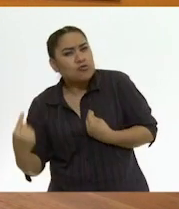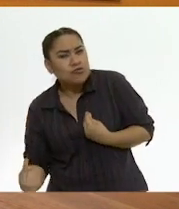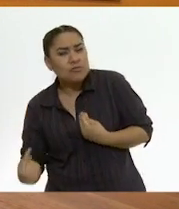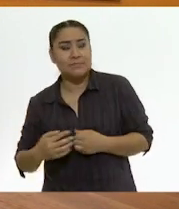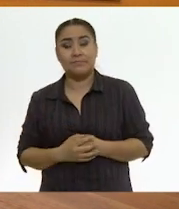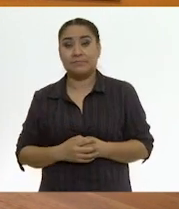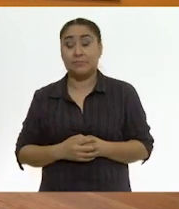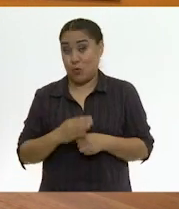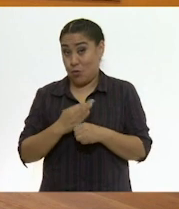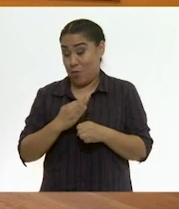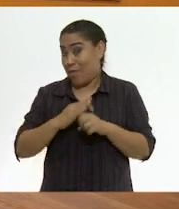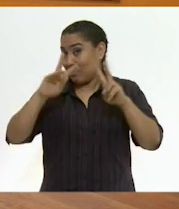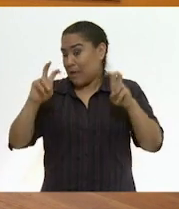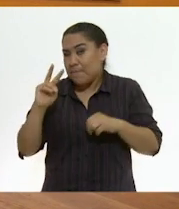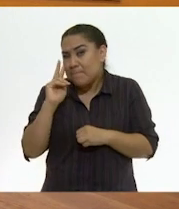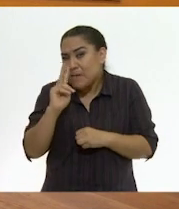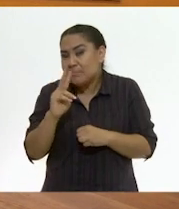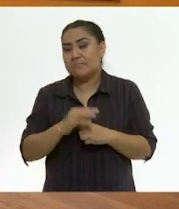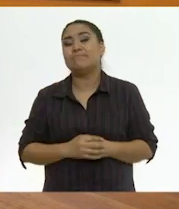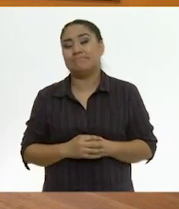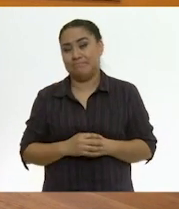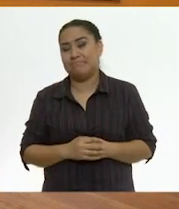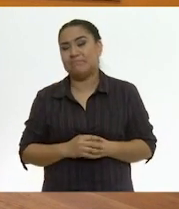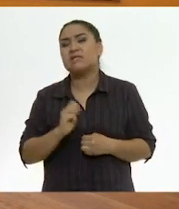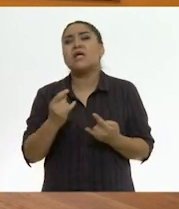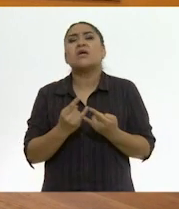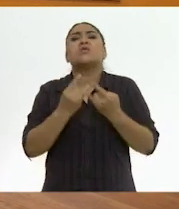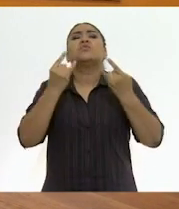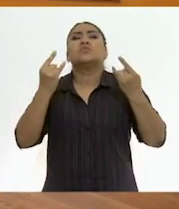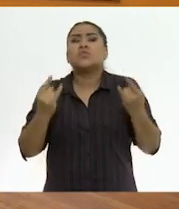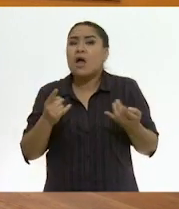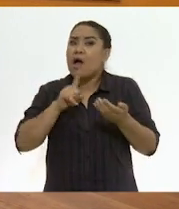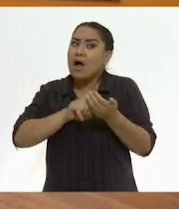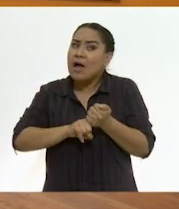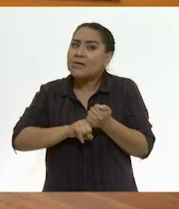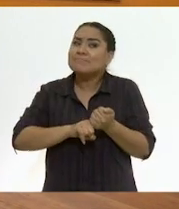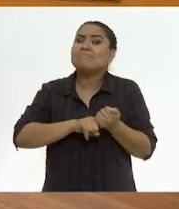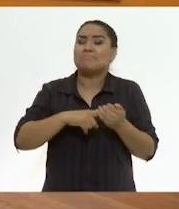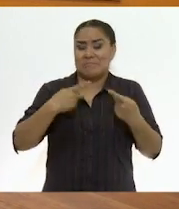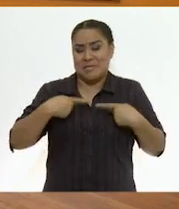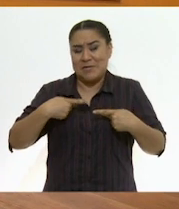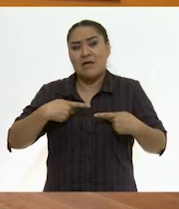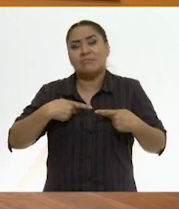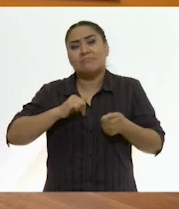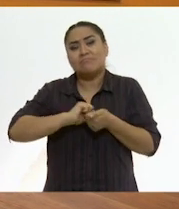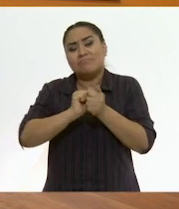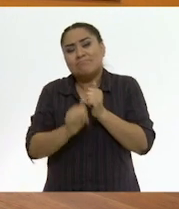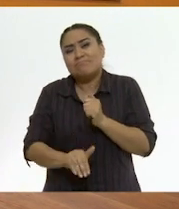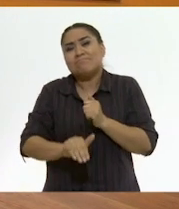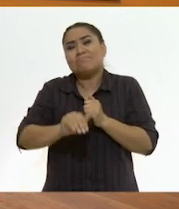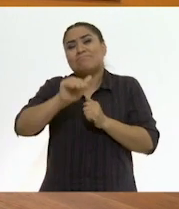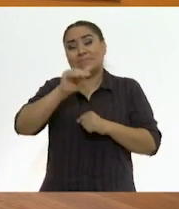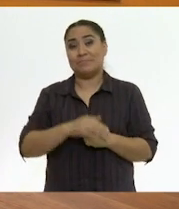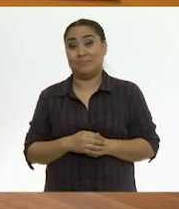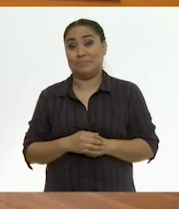El tema que veremos a continuación tiene que ver con la historia que cada persona va formando a lo largo de su vida. Como lo